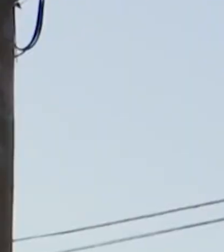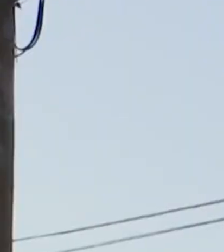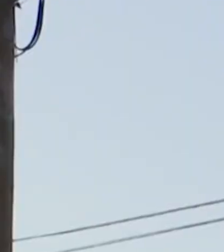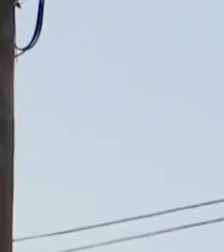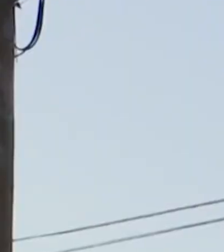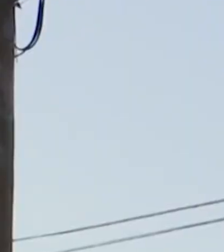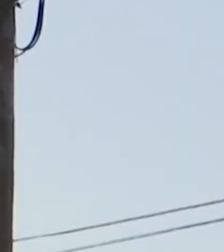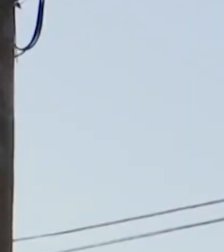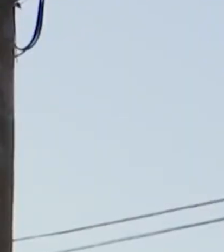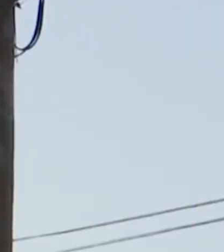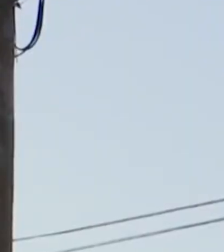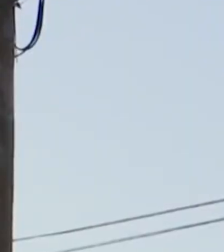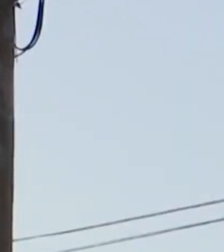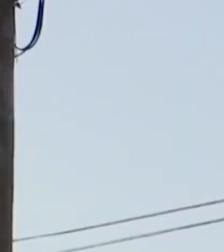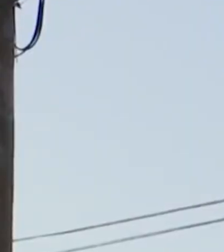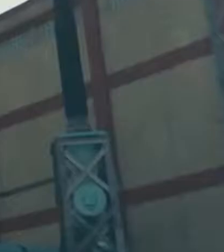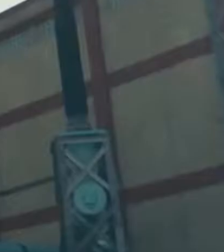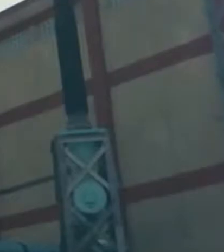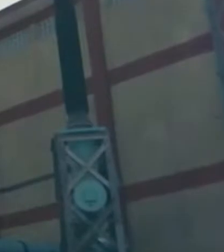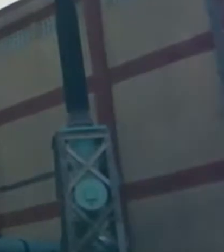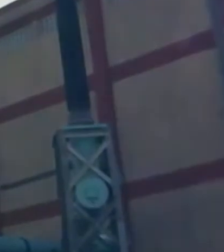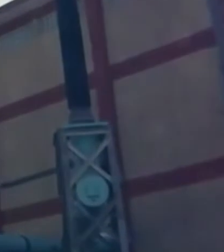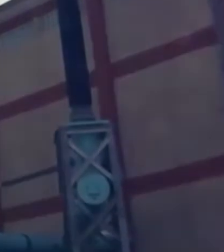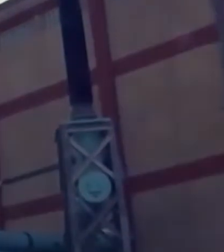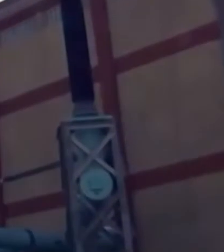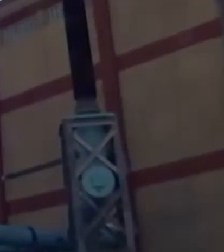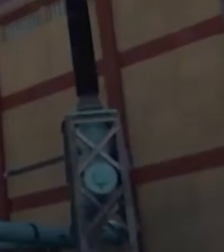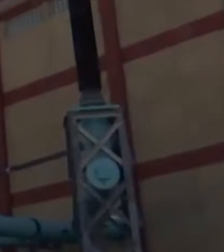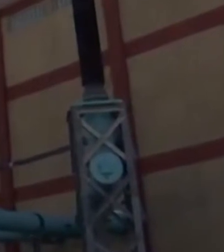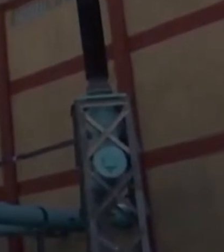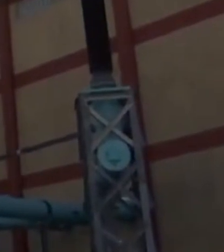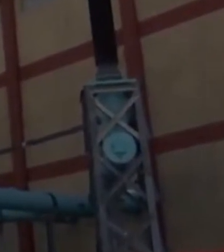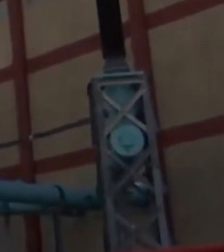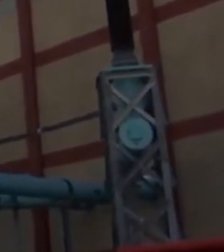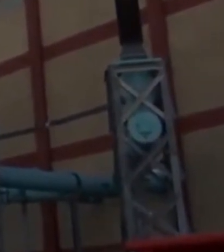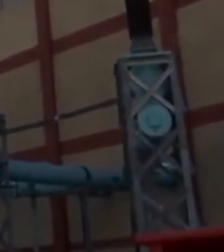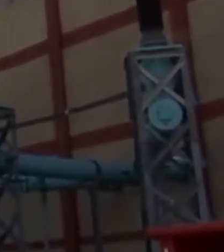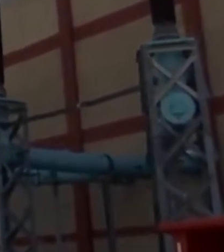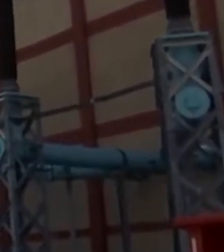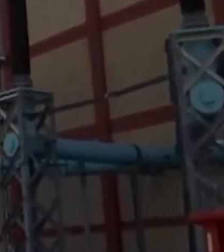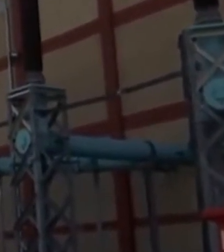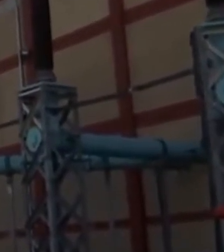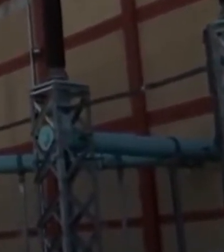Y nos respaldaron las hidroeléctricas